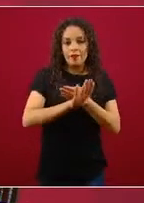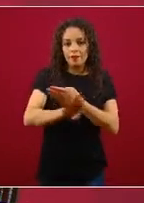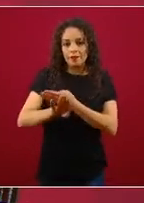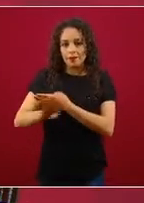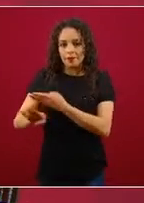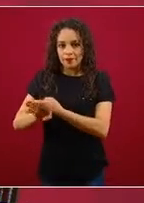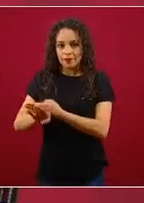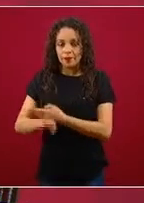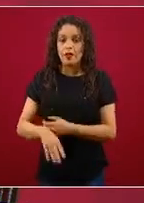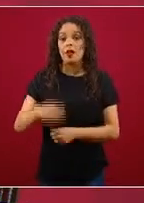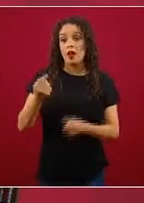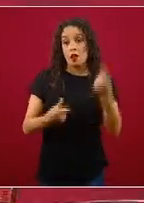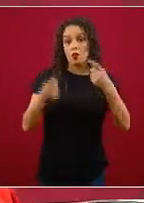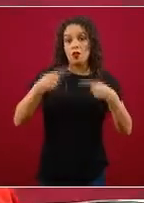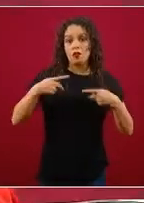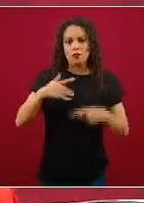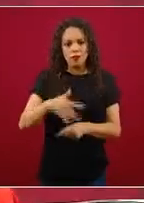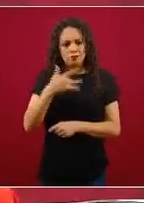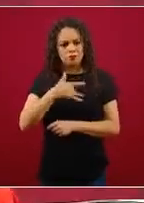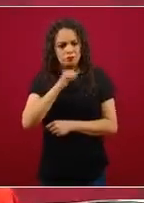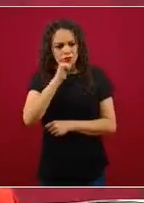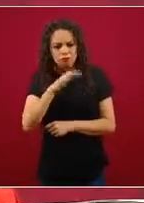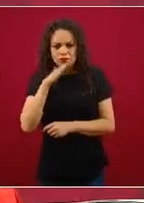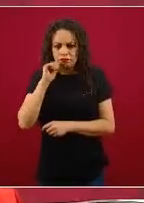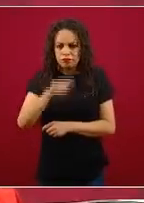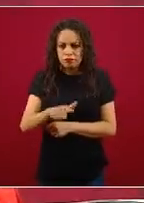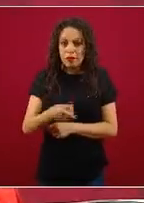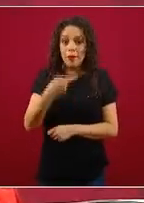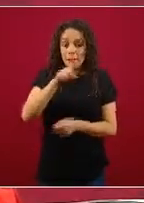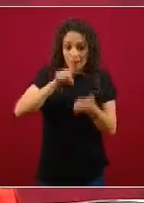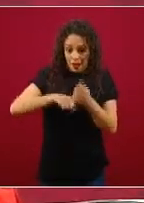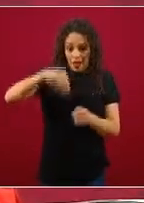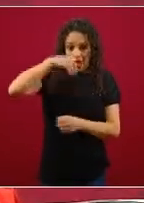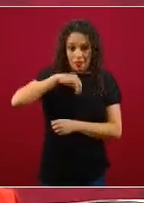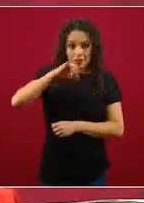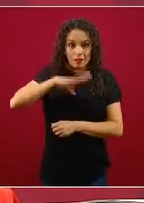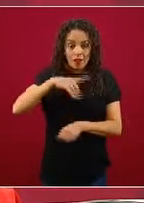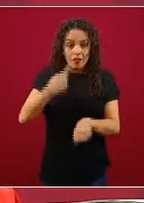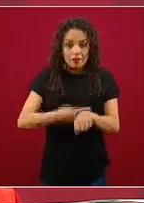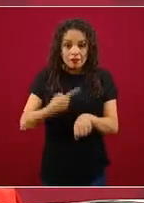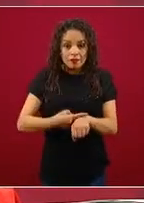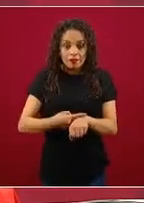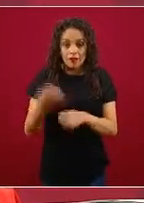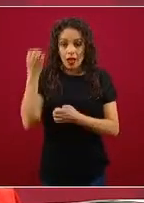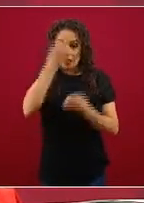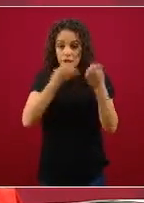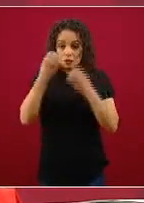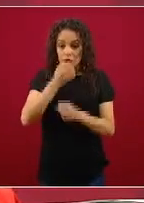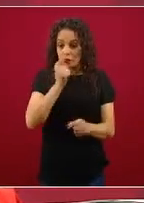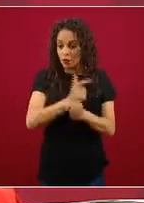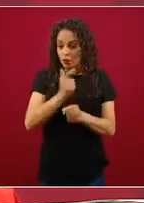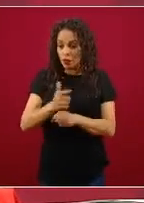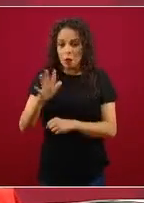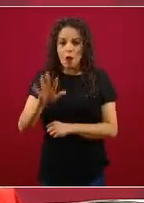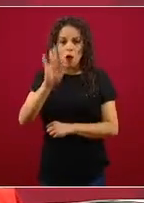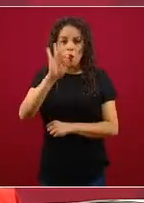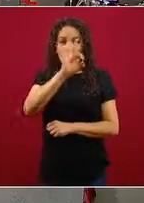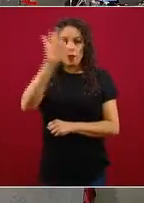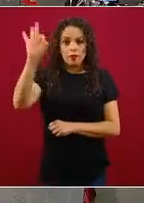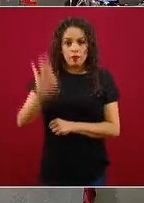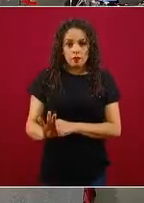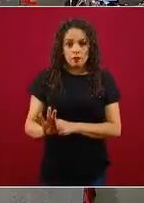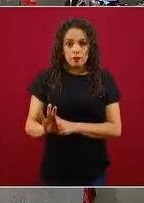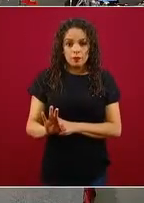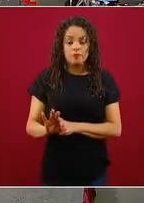asintomáticas. Esto también es importante porque diversos estudios han mostrado que un porcentaje muy importante, alrededor del 40 por ciento de los casos,